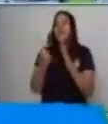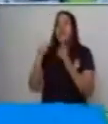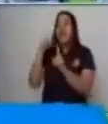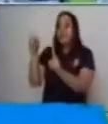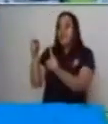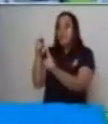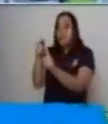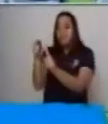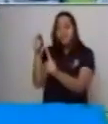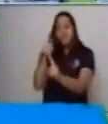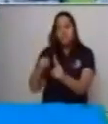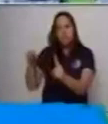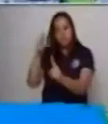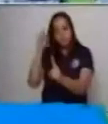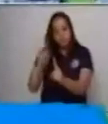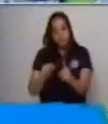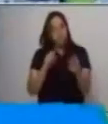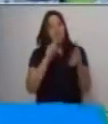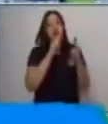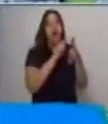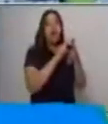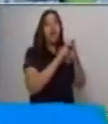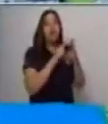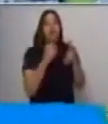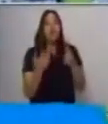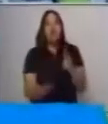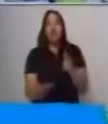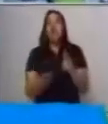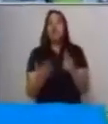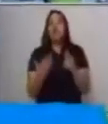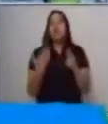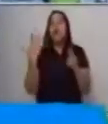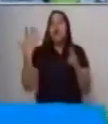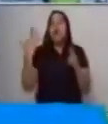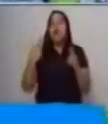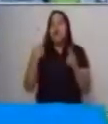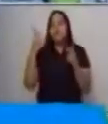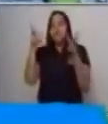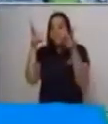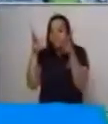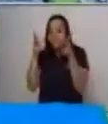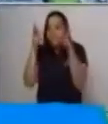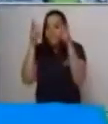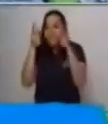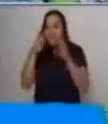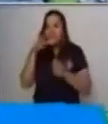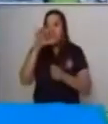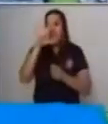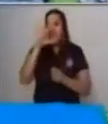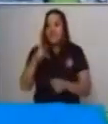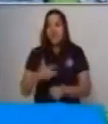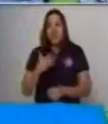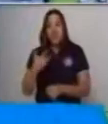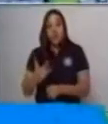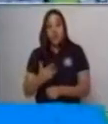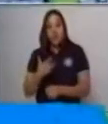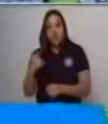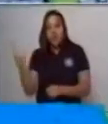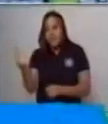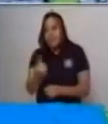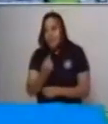Paso dos, aplicar los cinco sentidos para captar la realidad